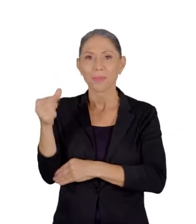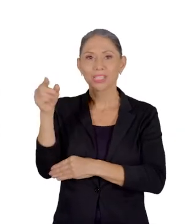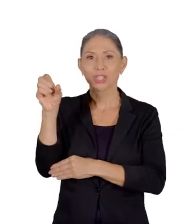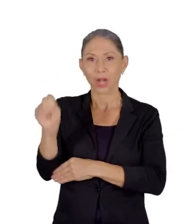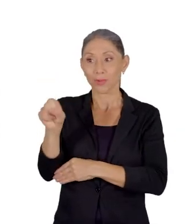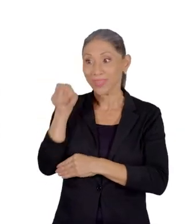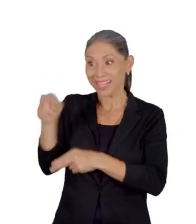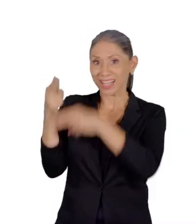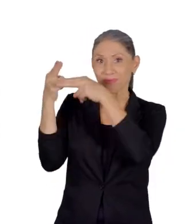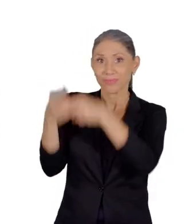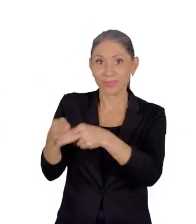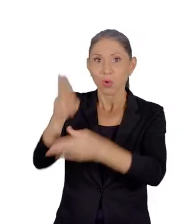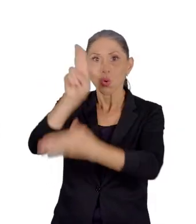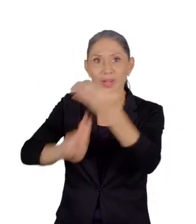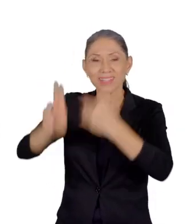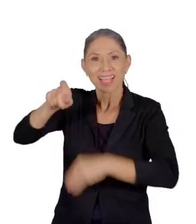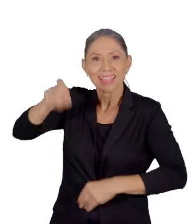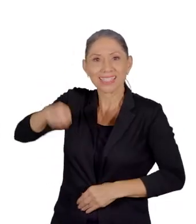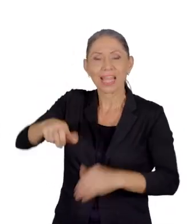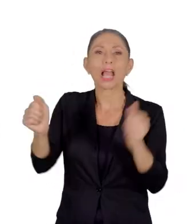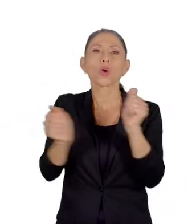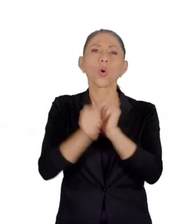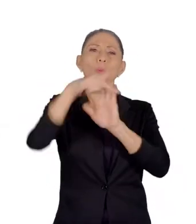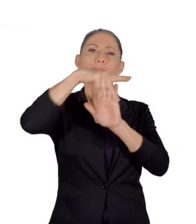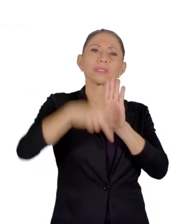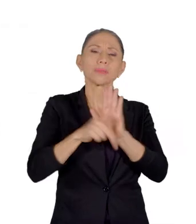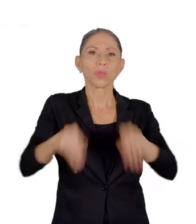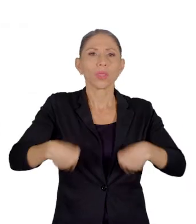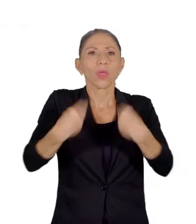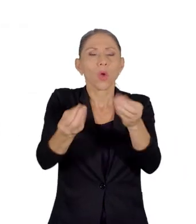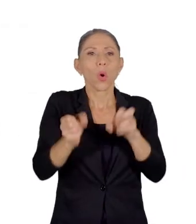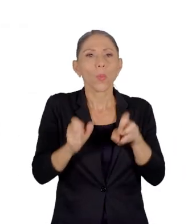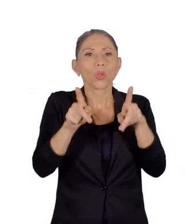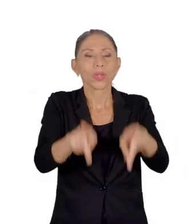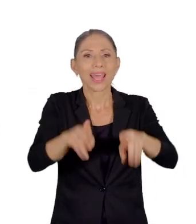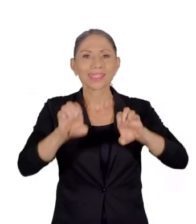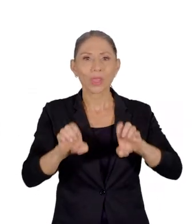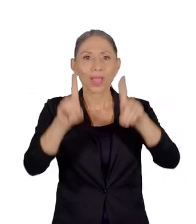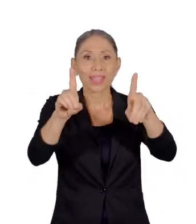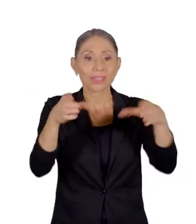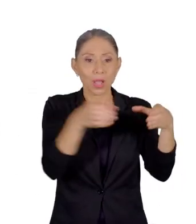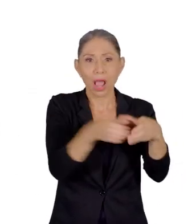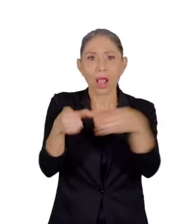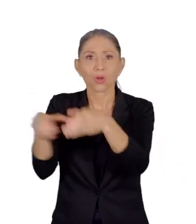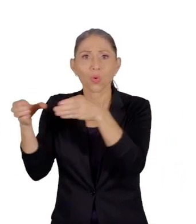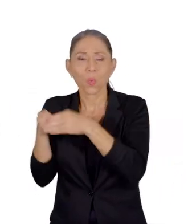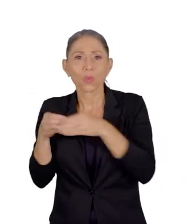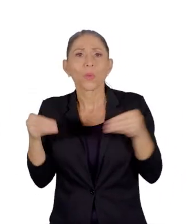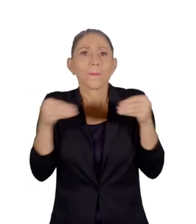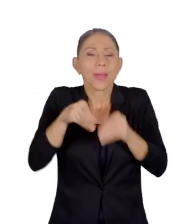definida como la universidad necesaria con el principio de ofrecer oportunidades educativas a los sectores menos